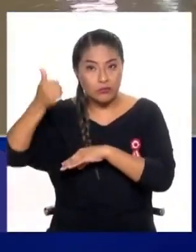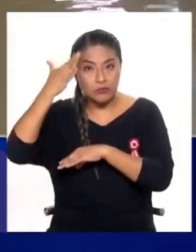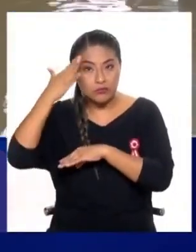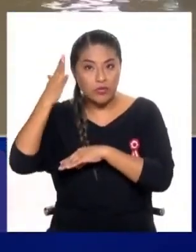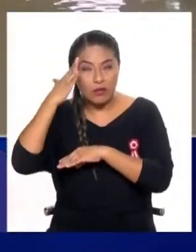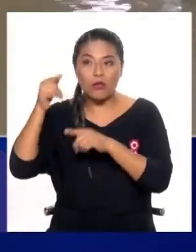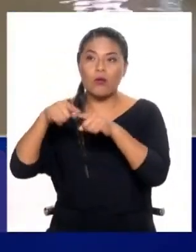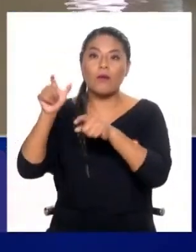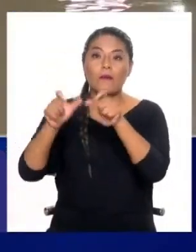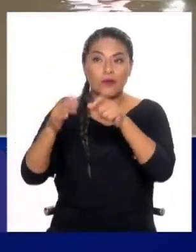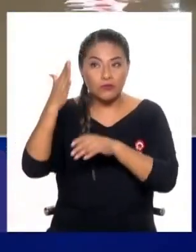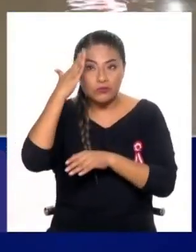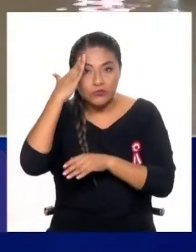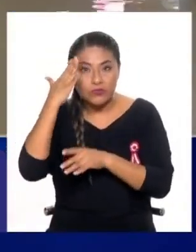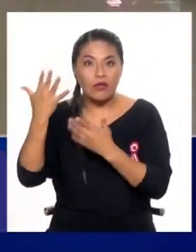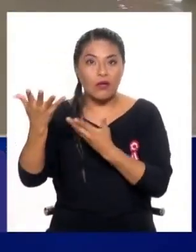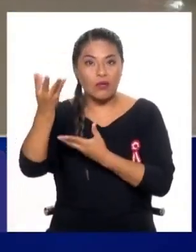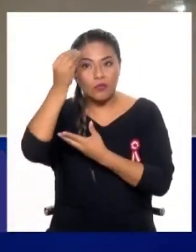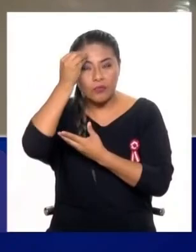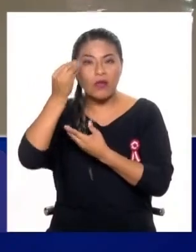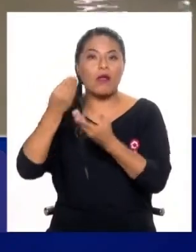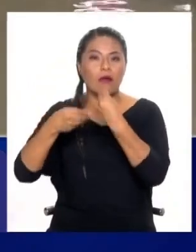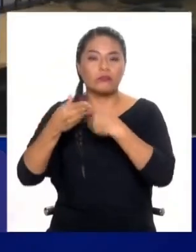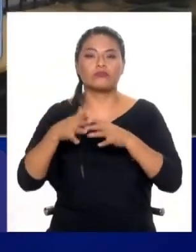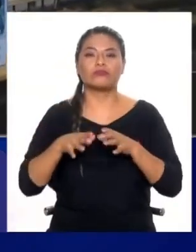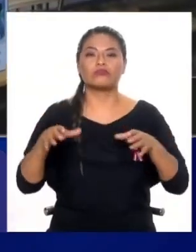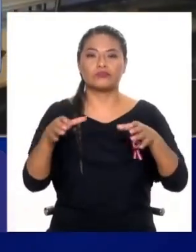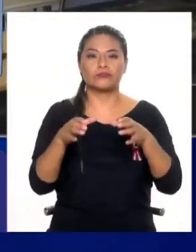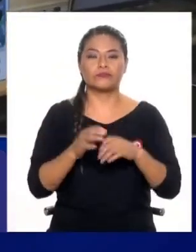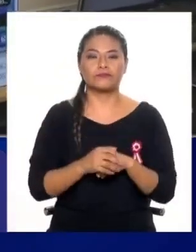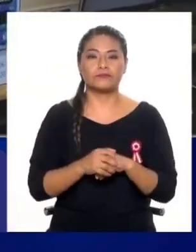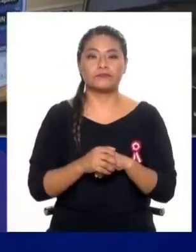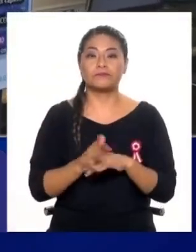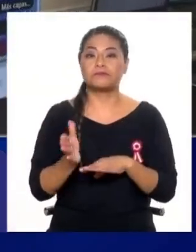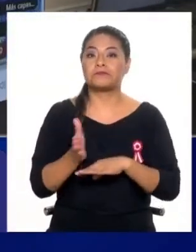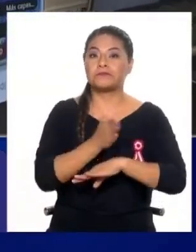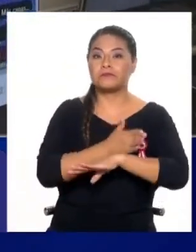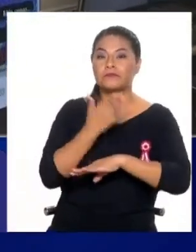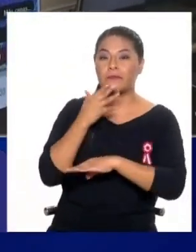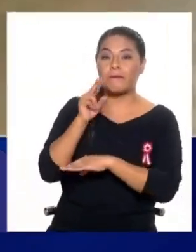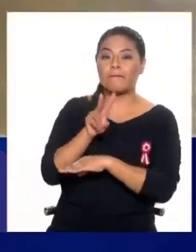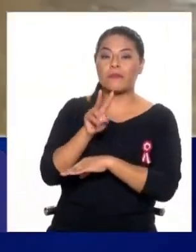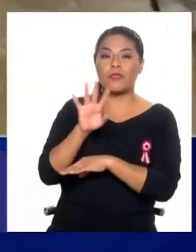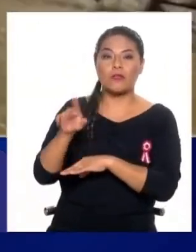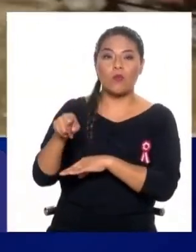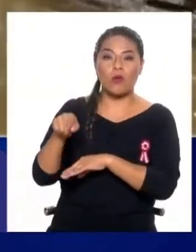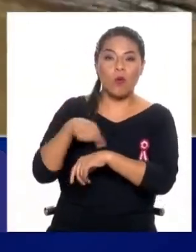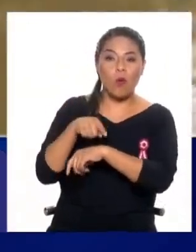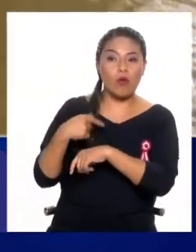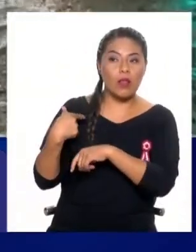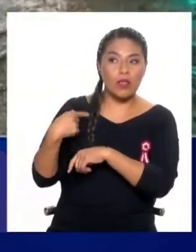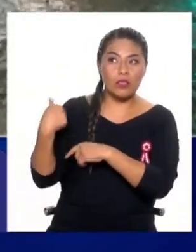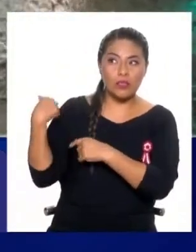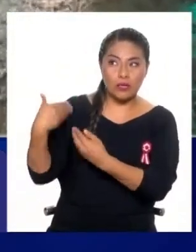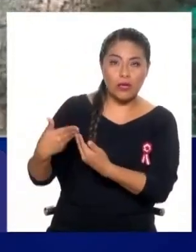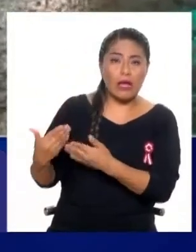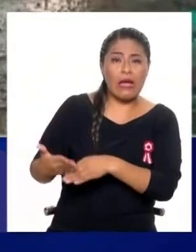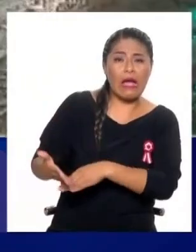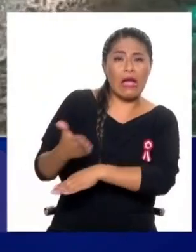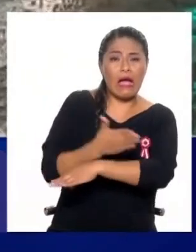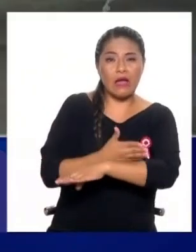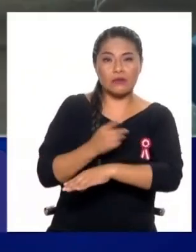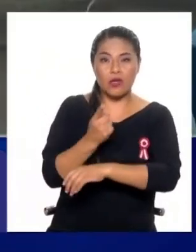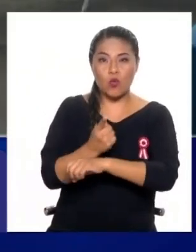tenemos un sistema de alerta temprana que con 24 horas nos anticipa que la lluvia va a llegar a cierto nivel o a ciertas áreas